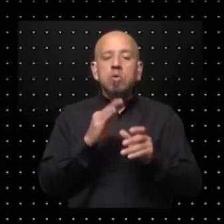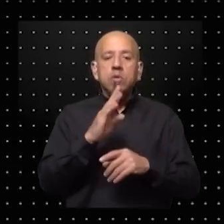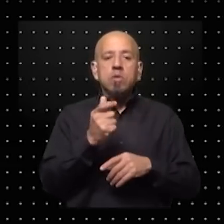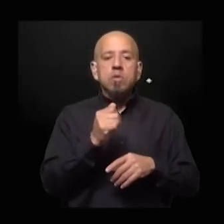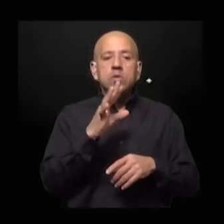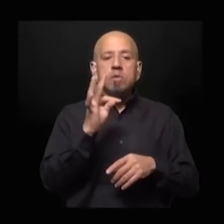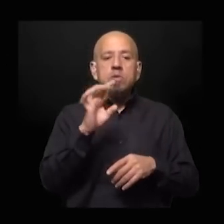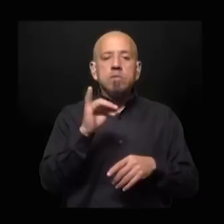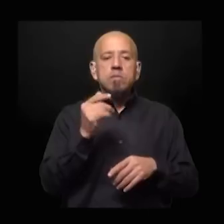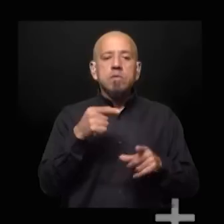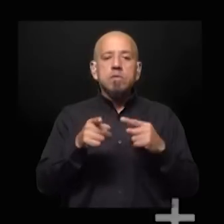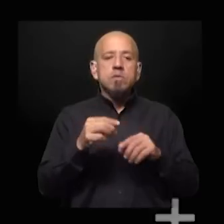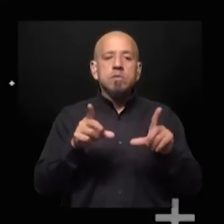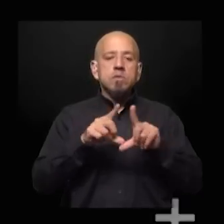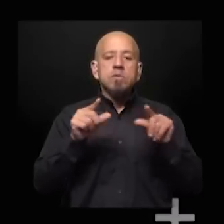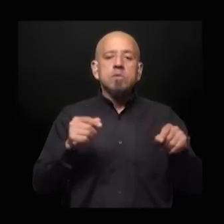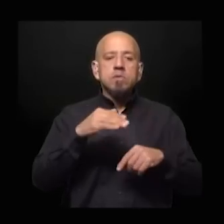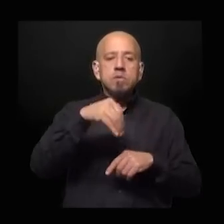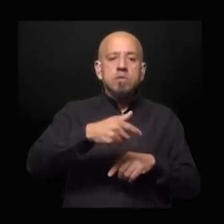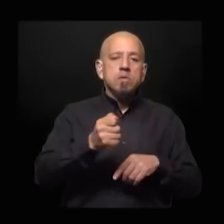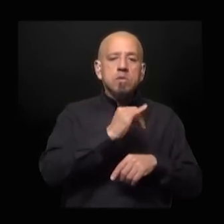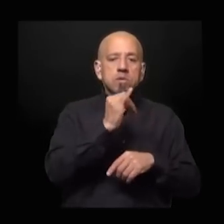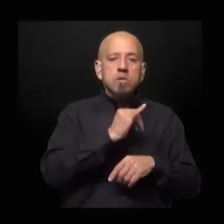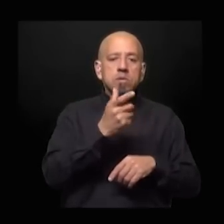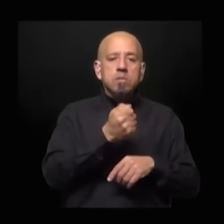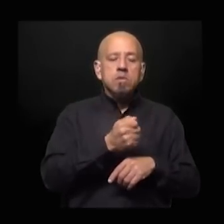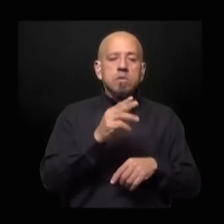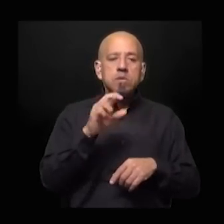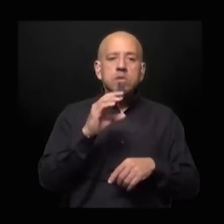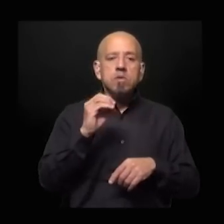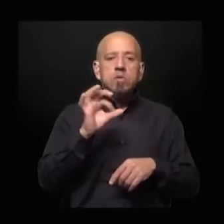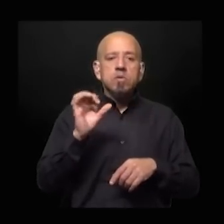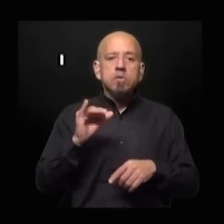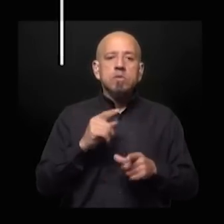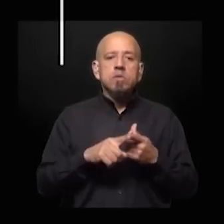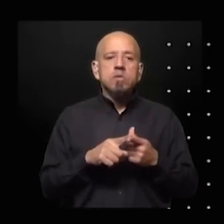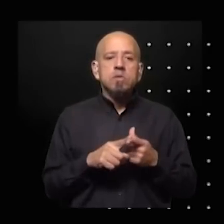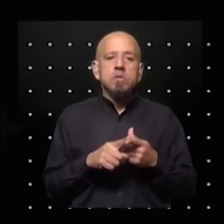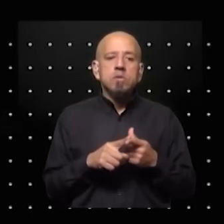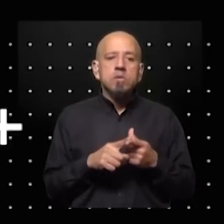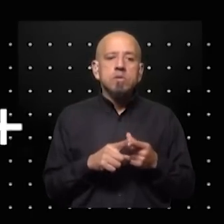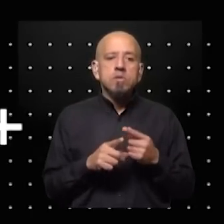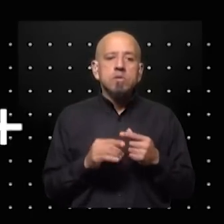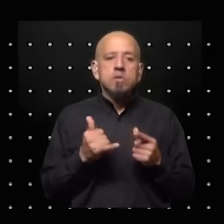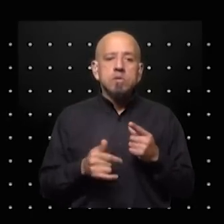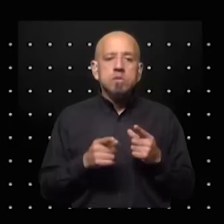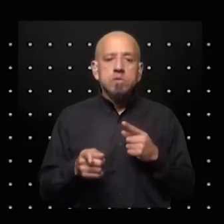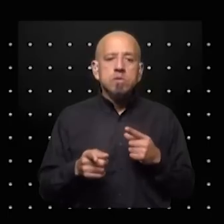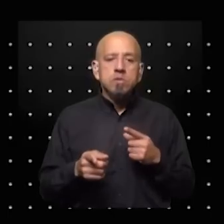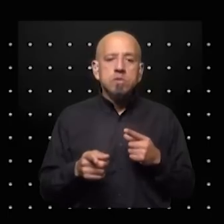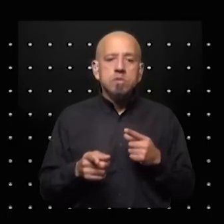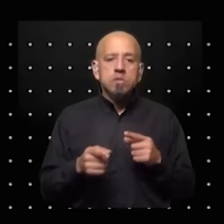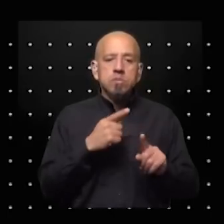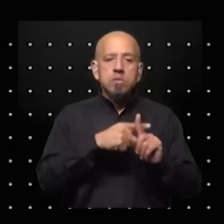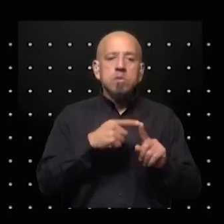priorizar la fórmula de Massa y de Agustín Rossi tiene una ventaja y una desventaja